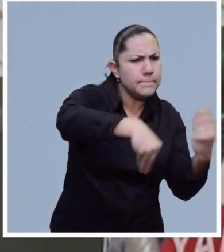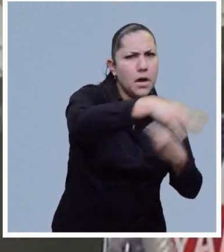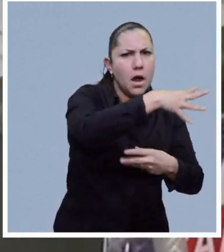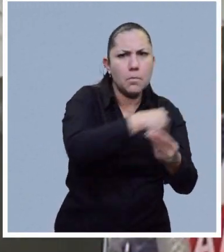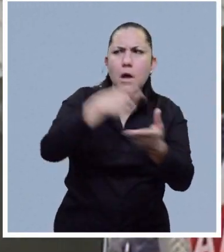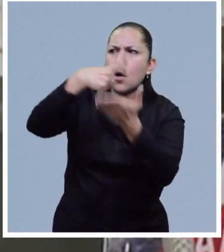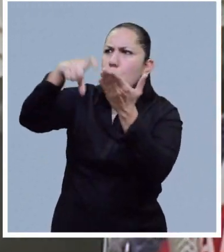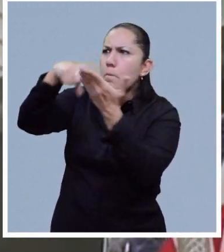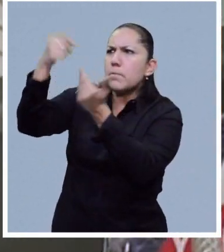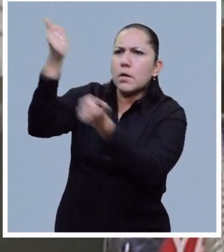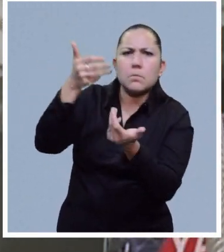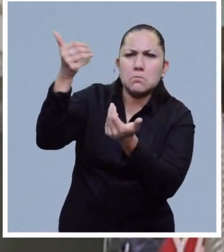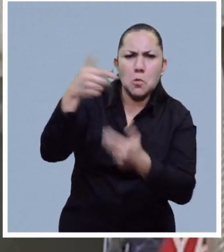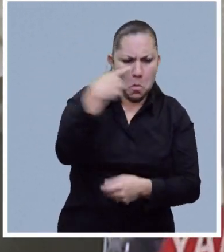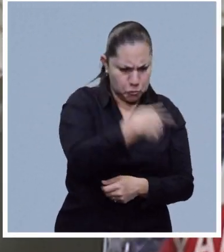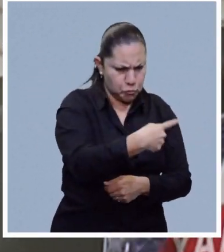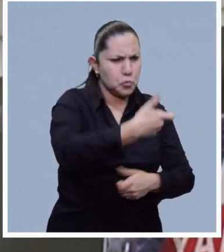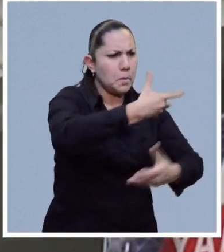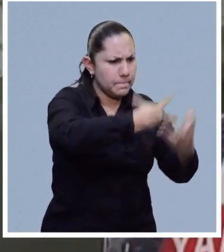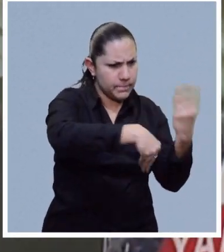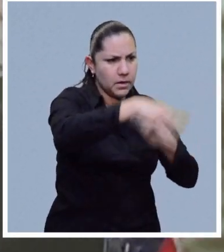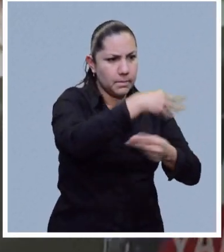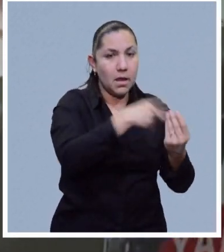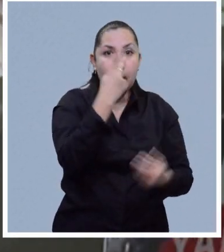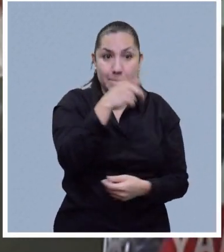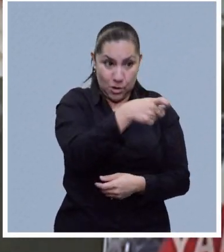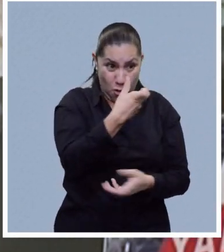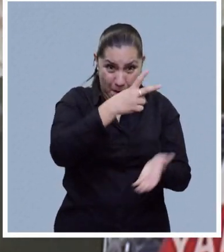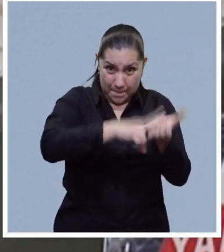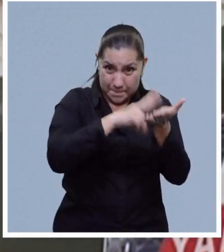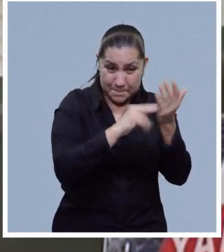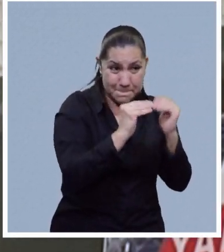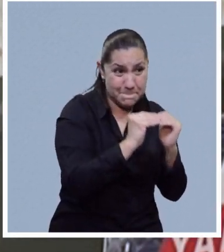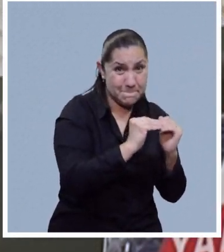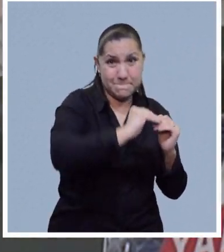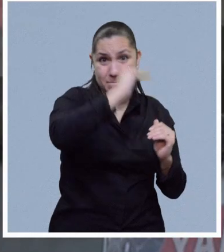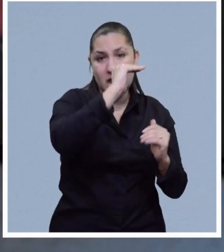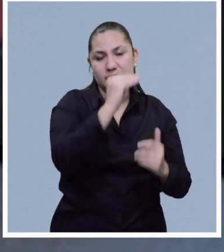Sin embargo, la crisis del oro blanco afecta de múltiples maneras.